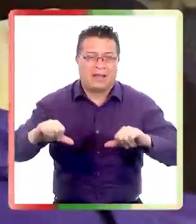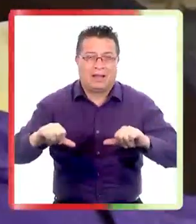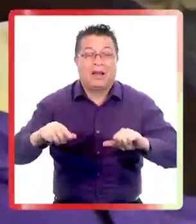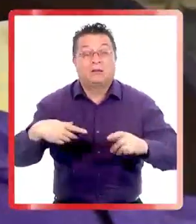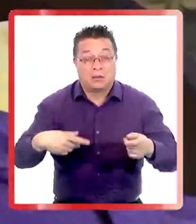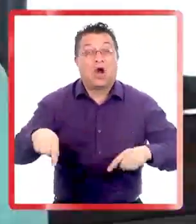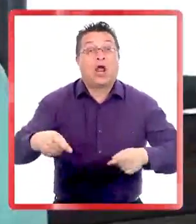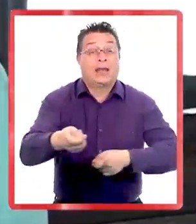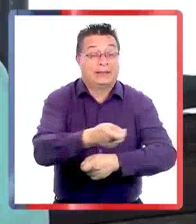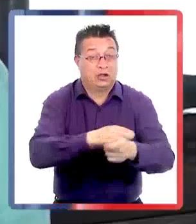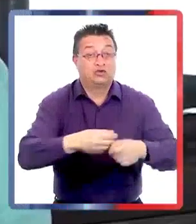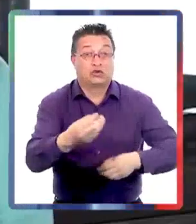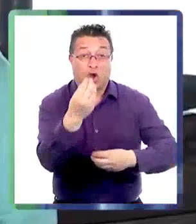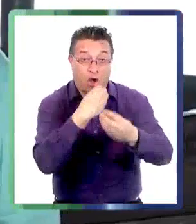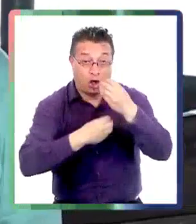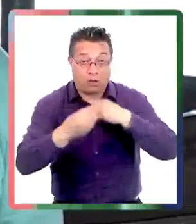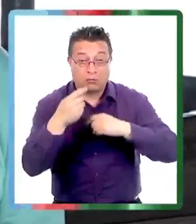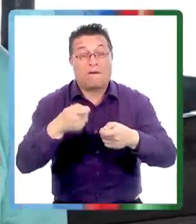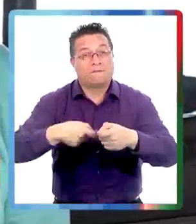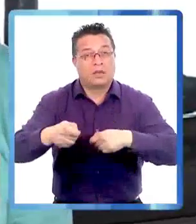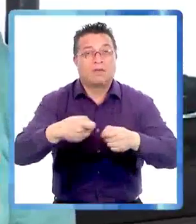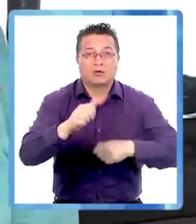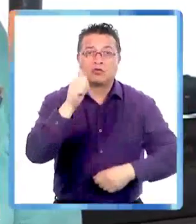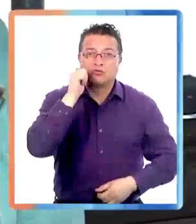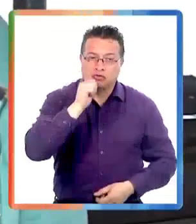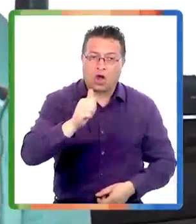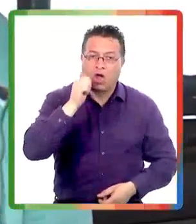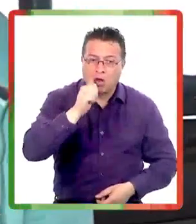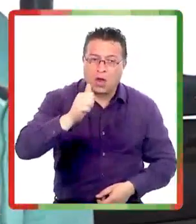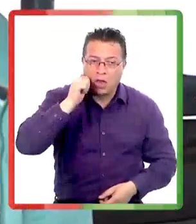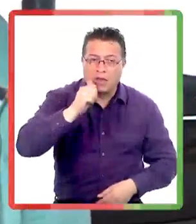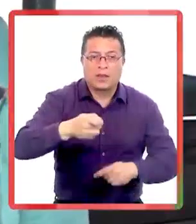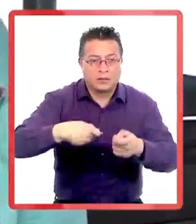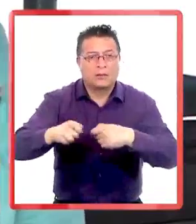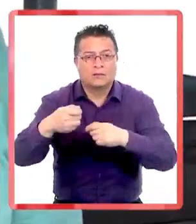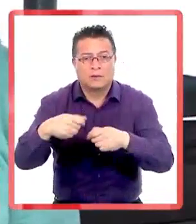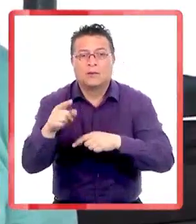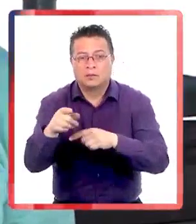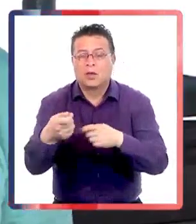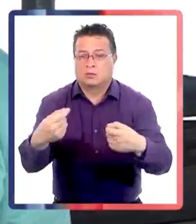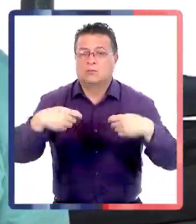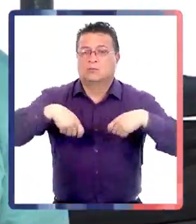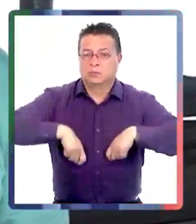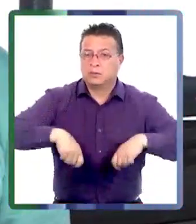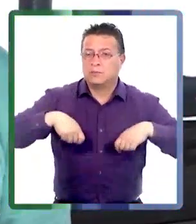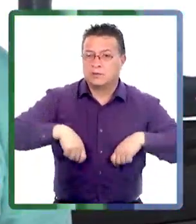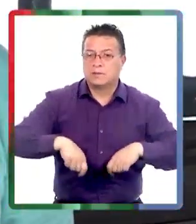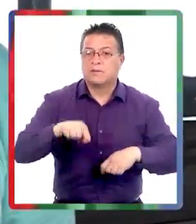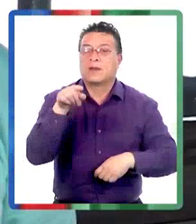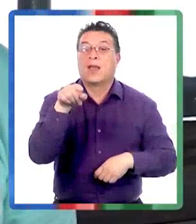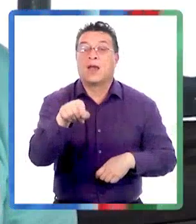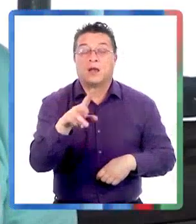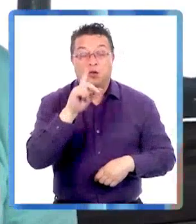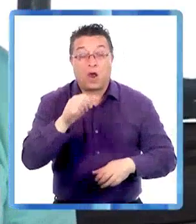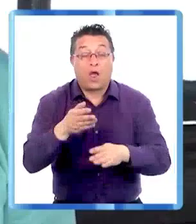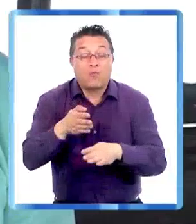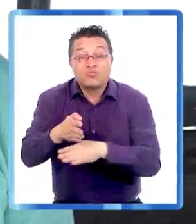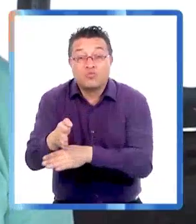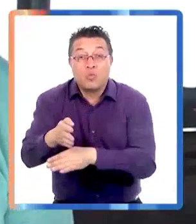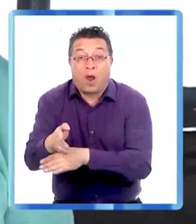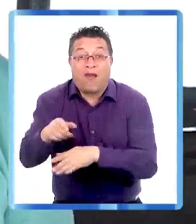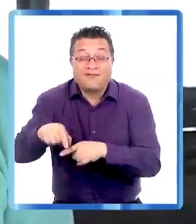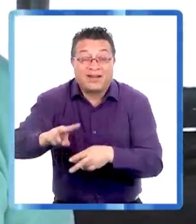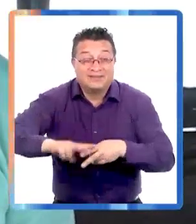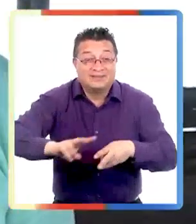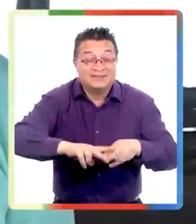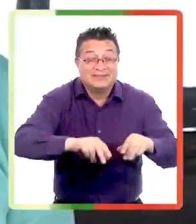El negocio de la comida se vende todos los días todos los días está generando recursos No es el caso de la mobilería que